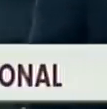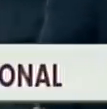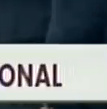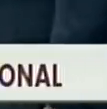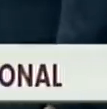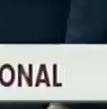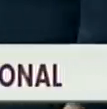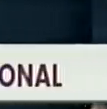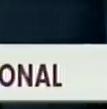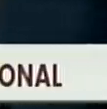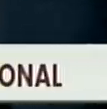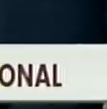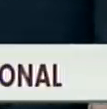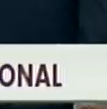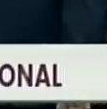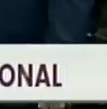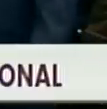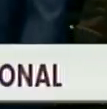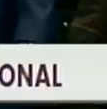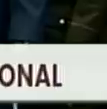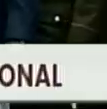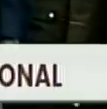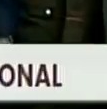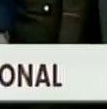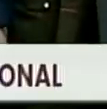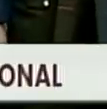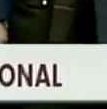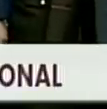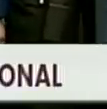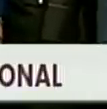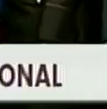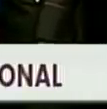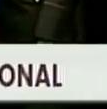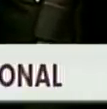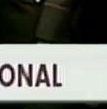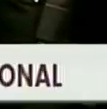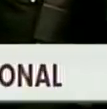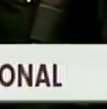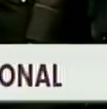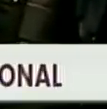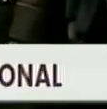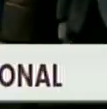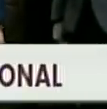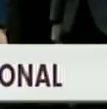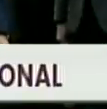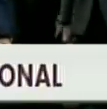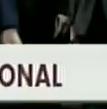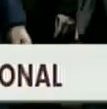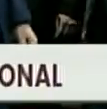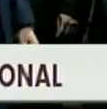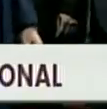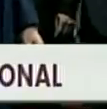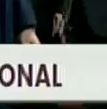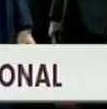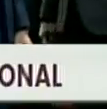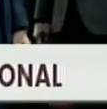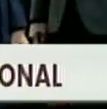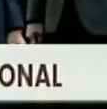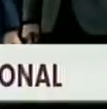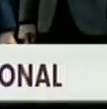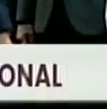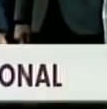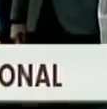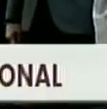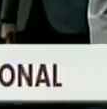en esta conferencia de prensa. Se prevé que el jefe de Estado aborde diversos temas de interés nacional e internacional,